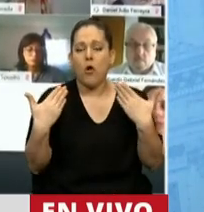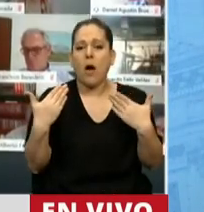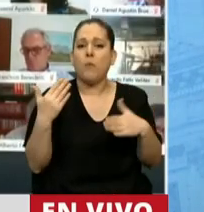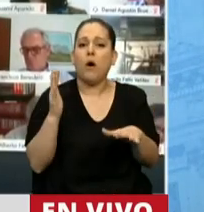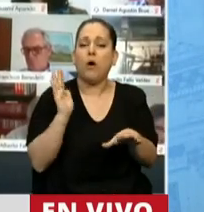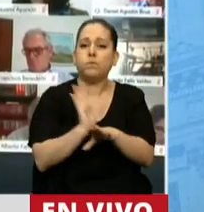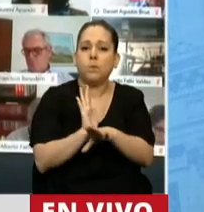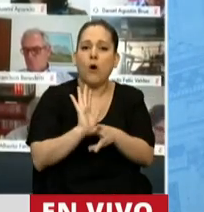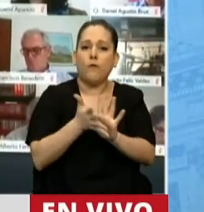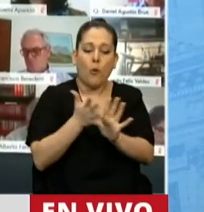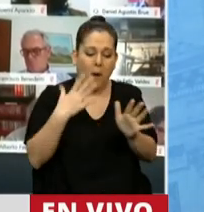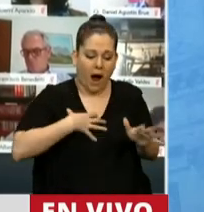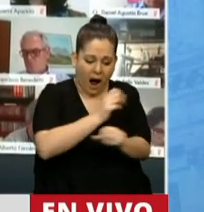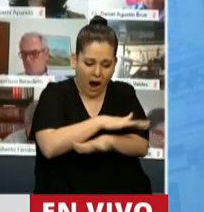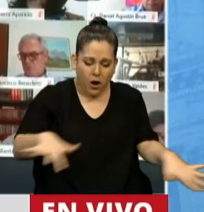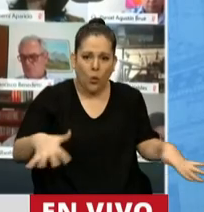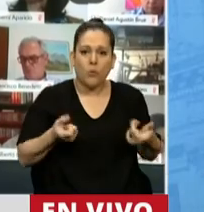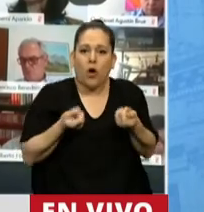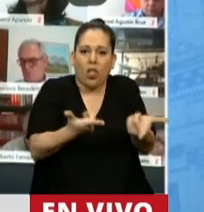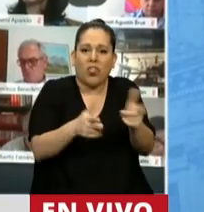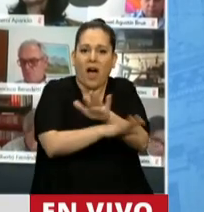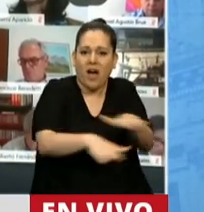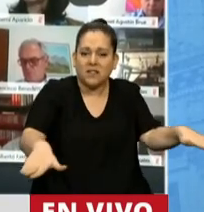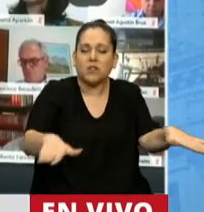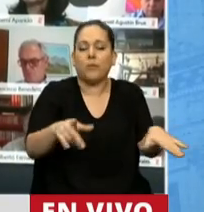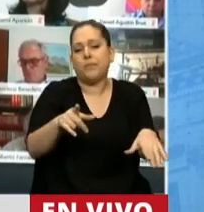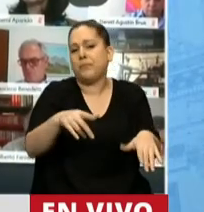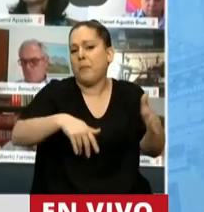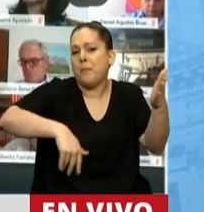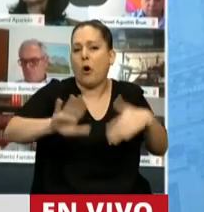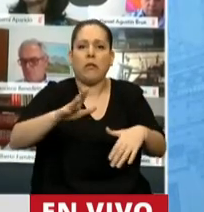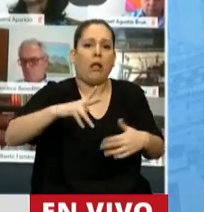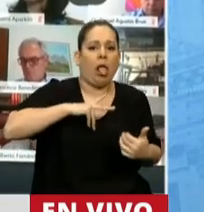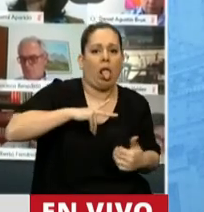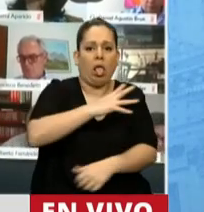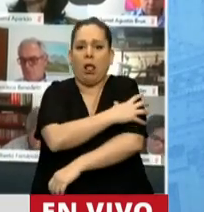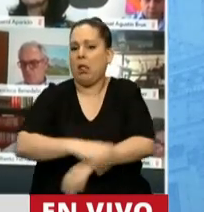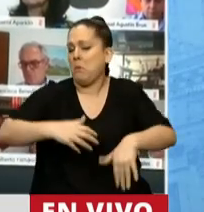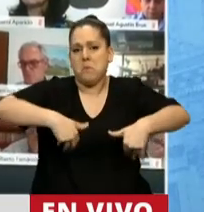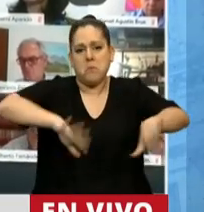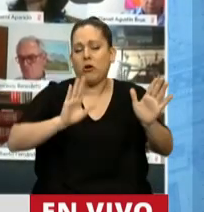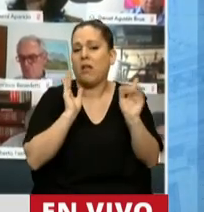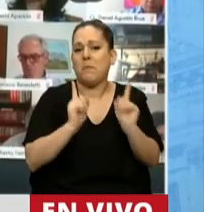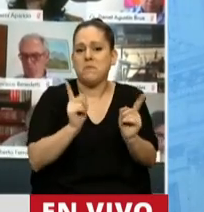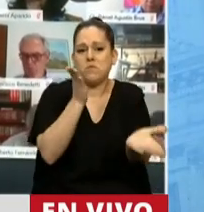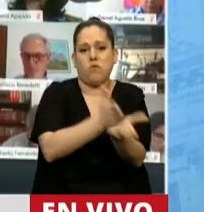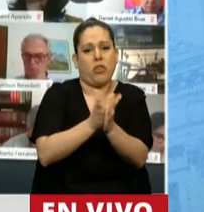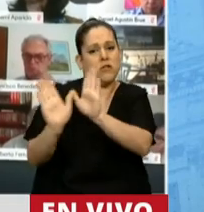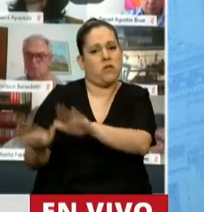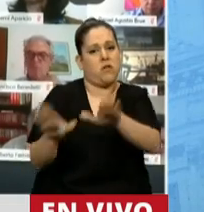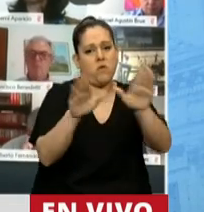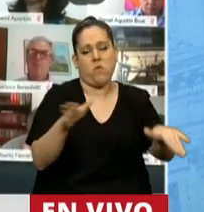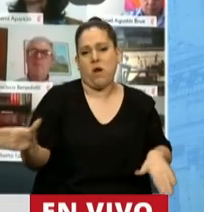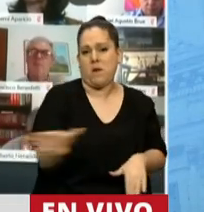a todos los chicos, independientemente de su condición social, el mismo derecho a una educación digna.